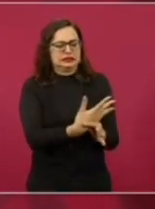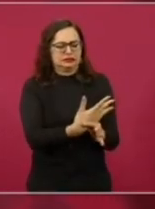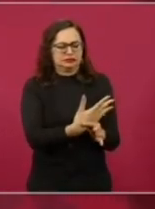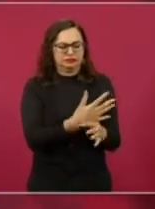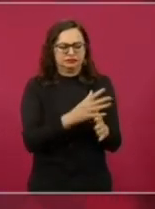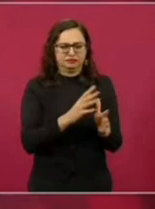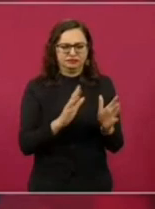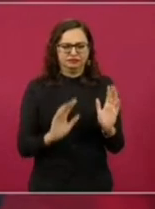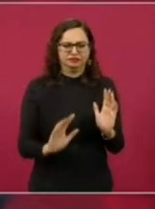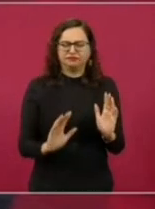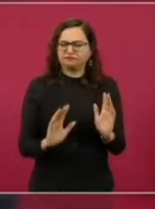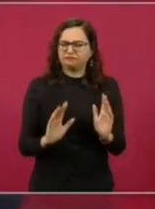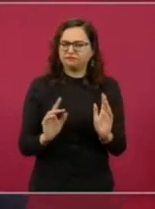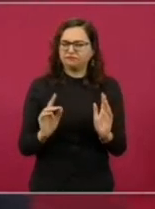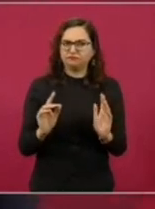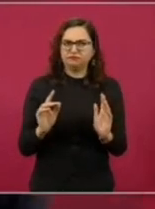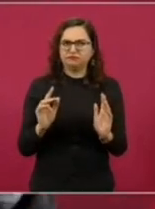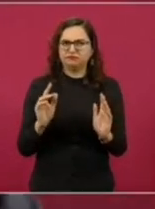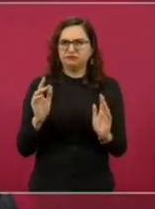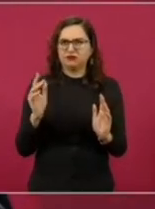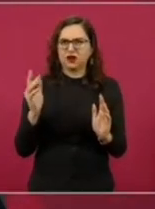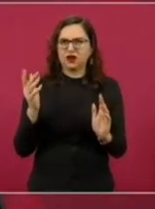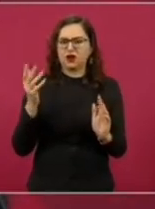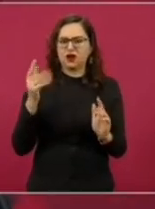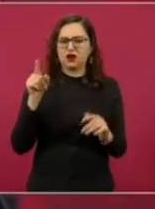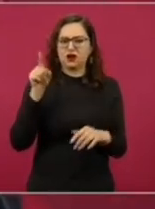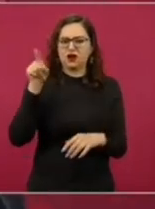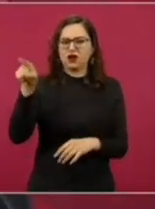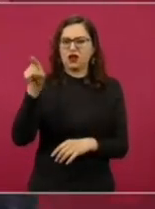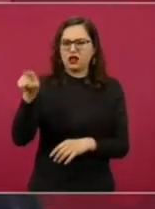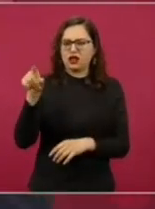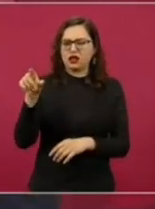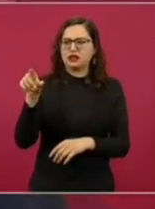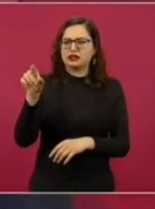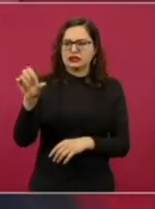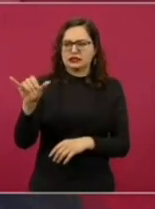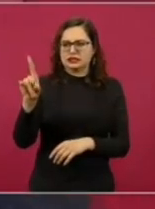policías o de vigilantes ahí en el CIDE